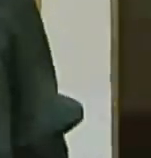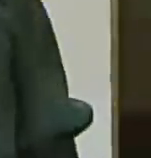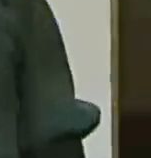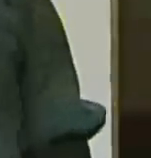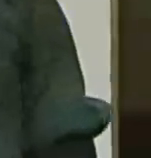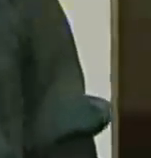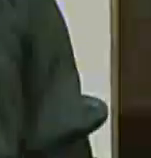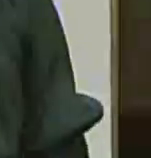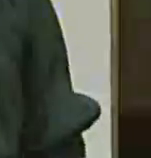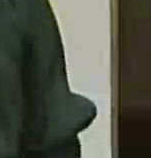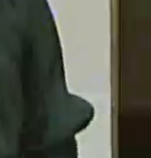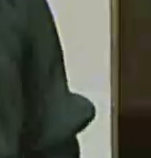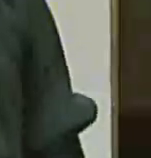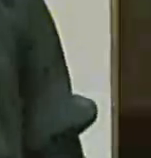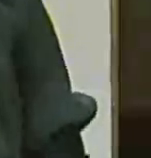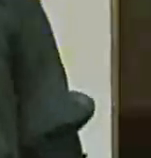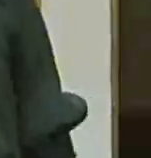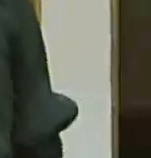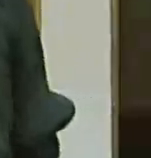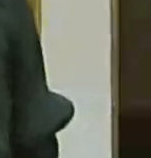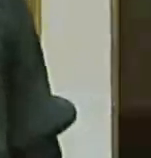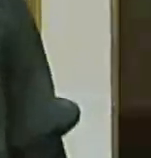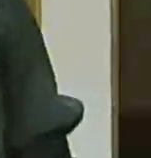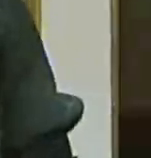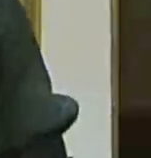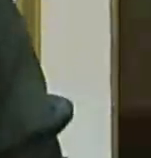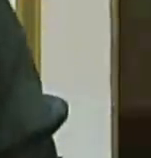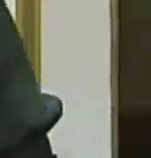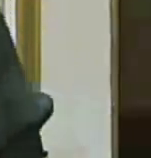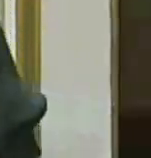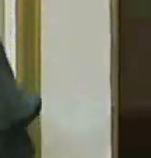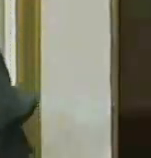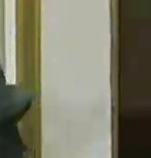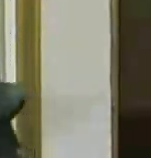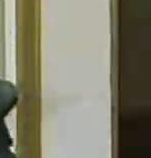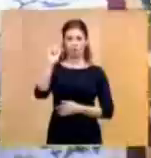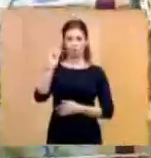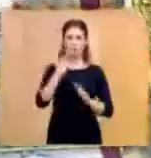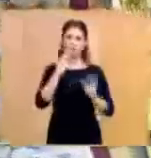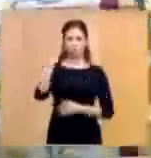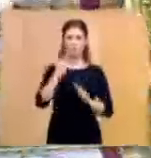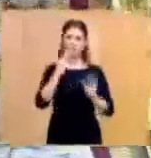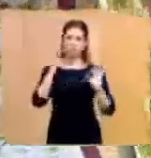autocomplacencia y en la ausencia de crítica propia del señor José Luis Rodríguez.